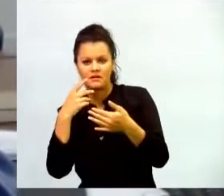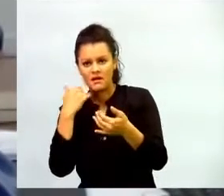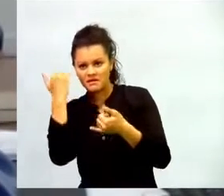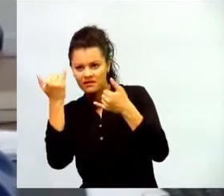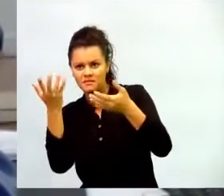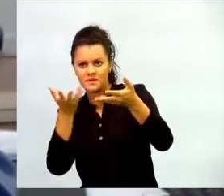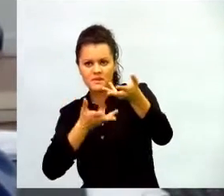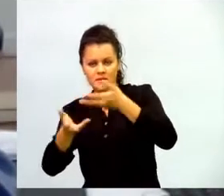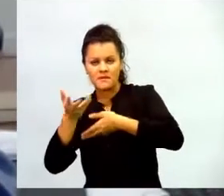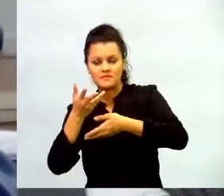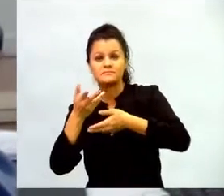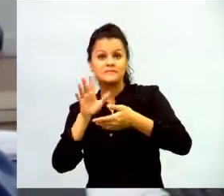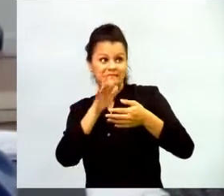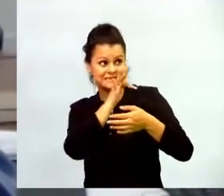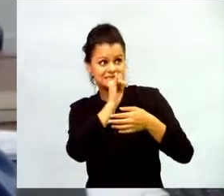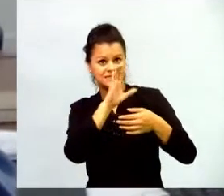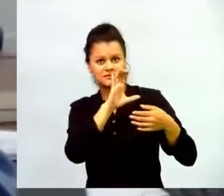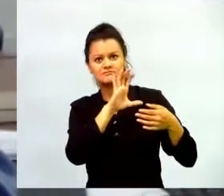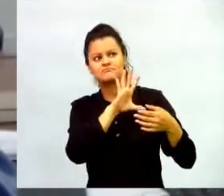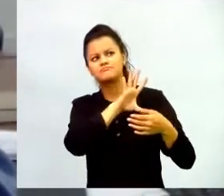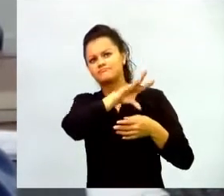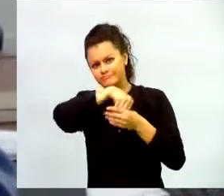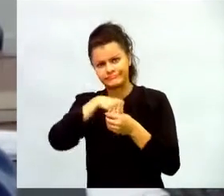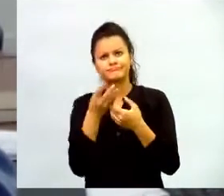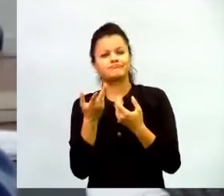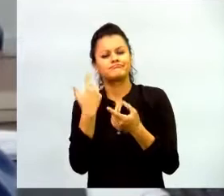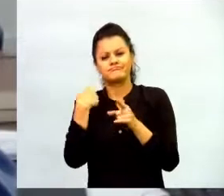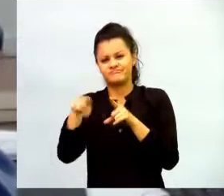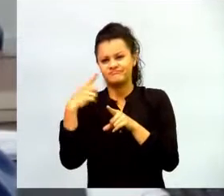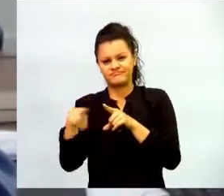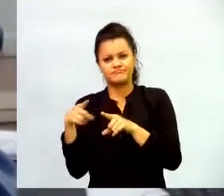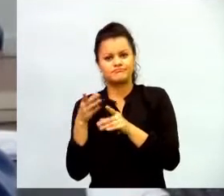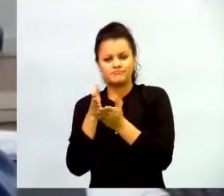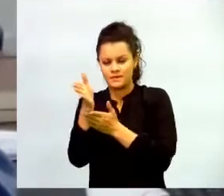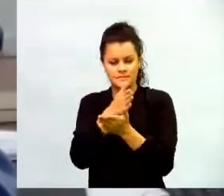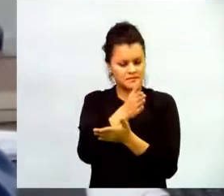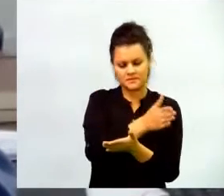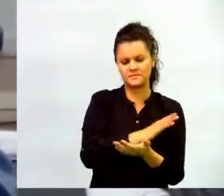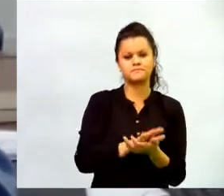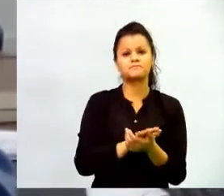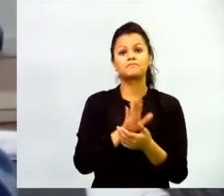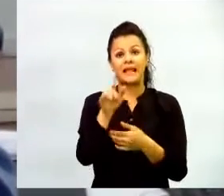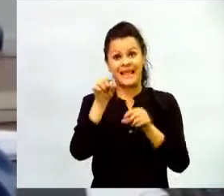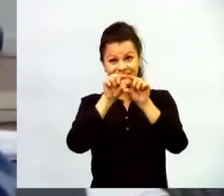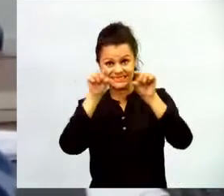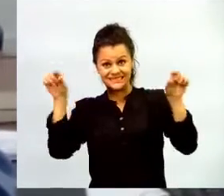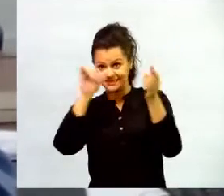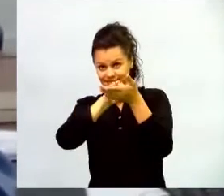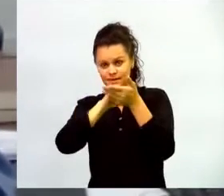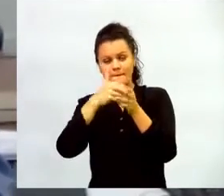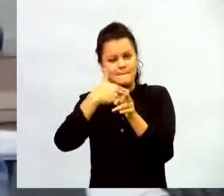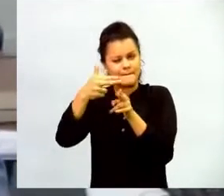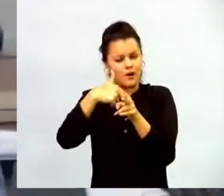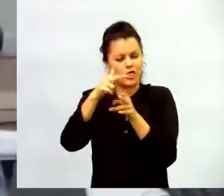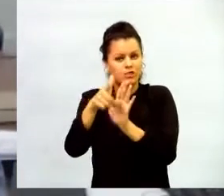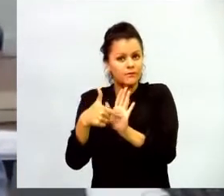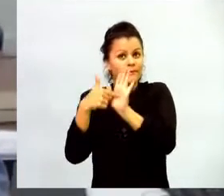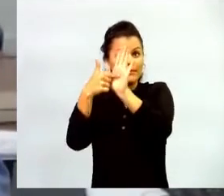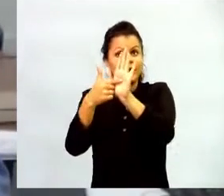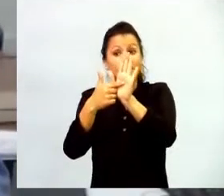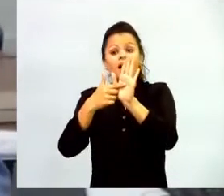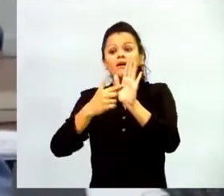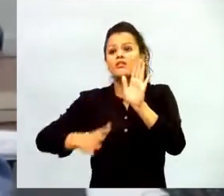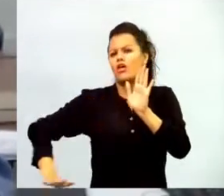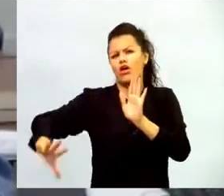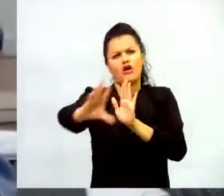cuales se integran las TIC en sus diferentes disciplinas. El portal próximamente va a presentar a toda la comunidad